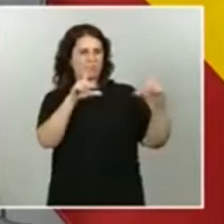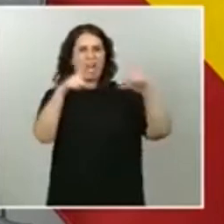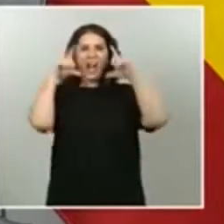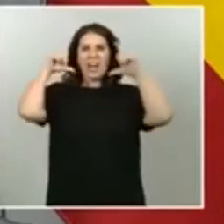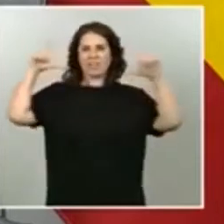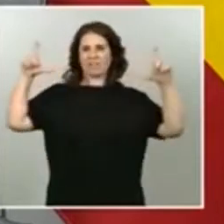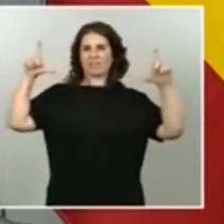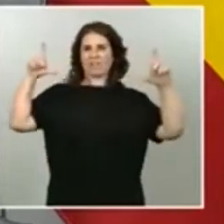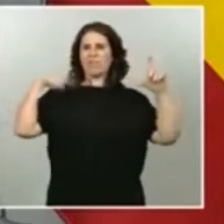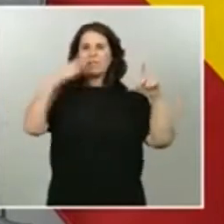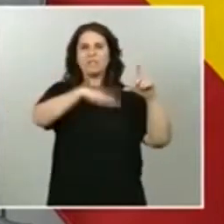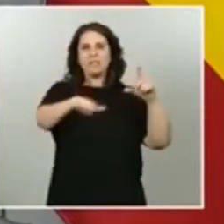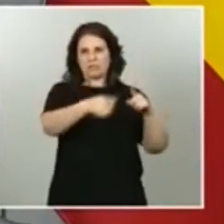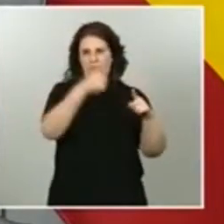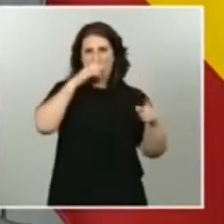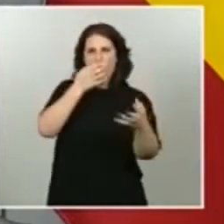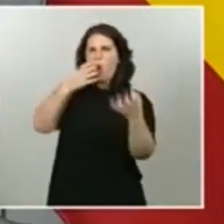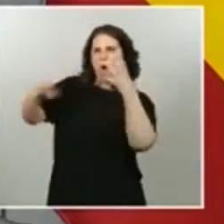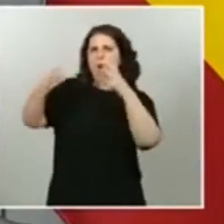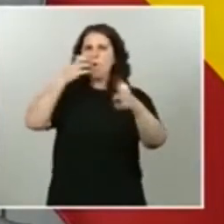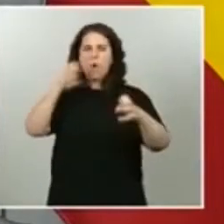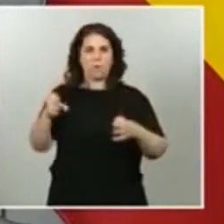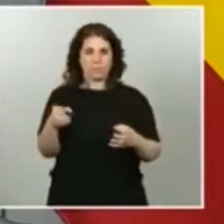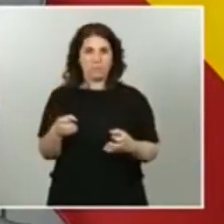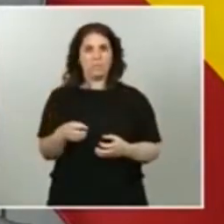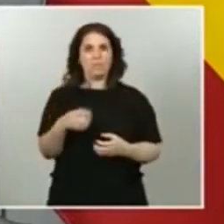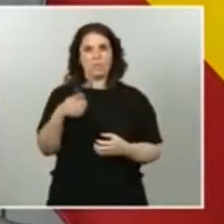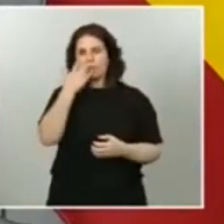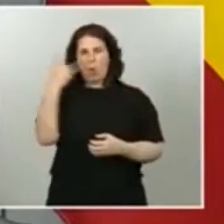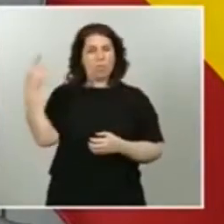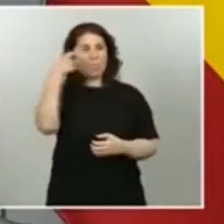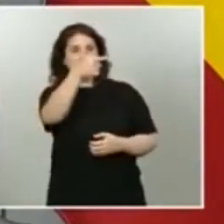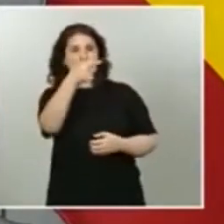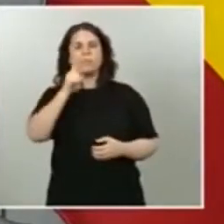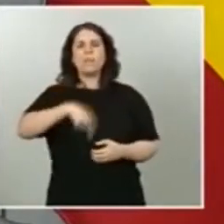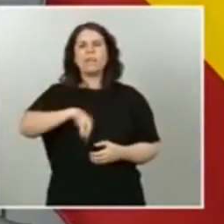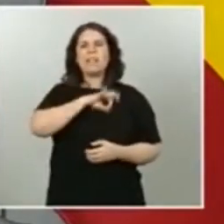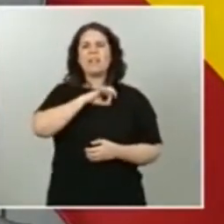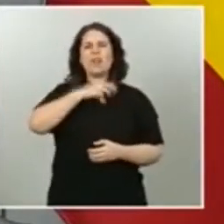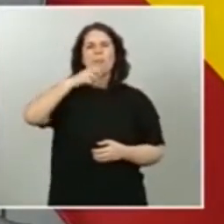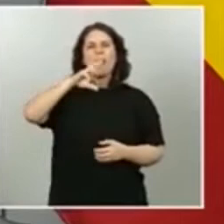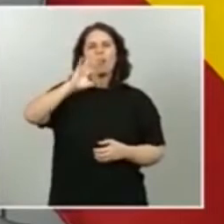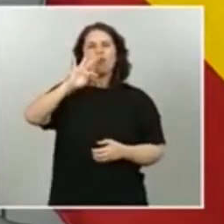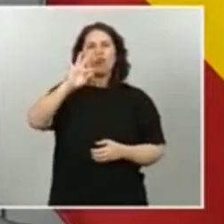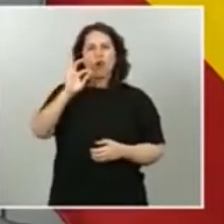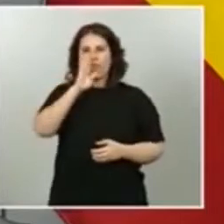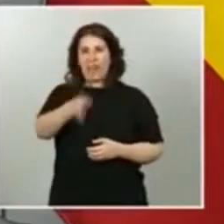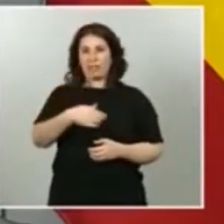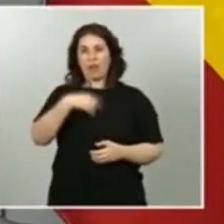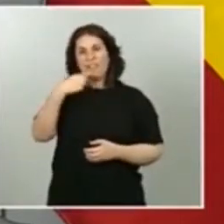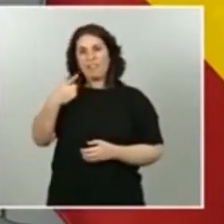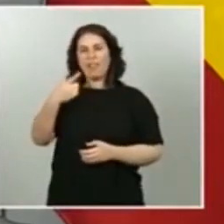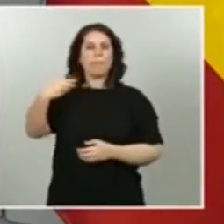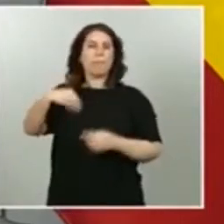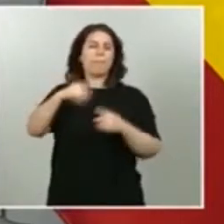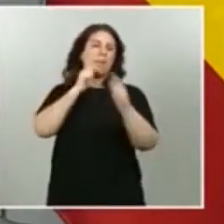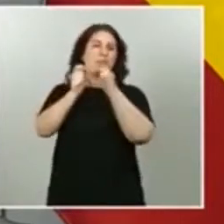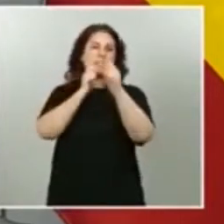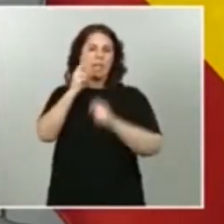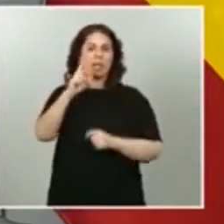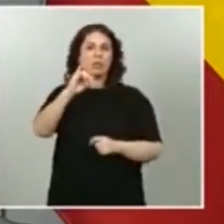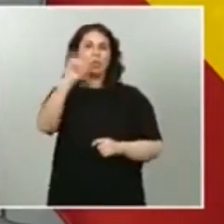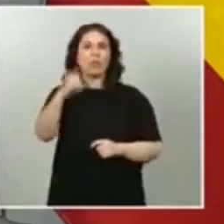Señalamientos se los vimos hacer al señor Maroto diciéndole en directo al periodista Javier Ruiz que iban a tener un problema